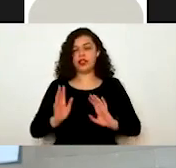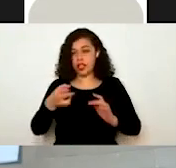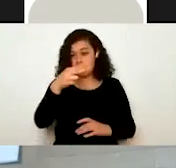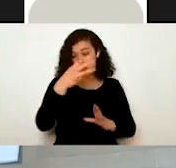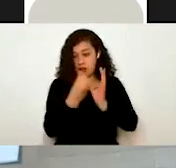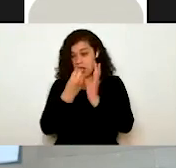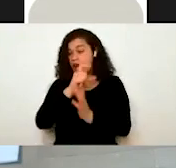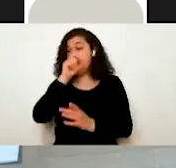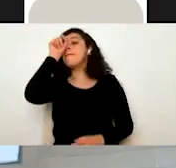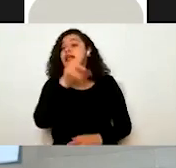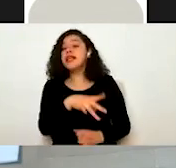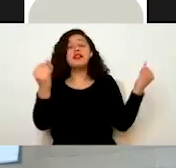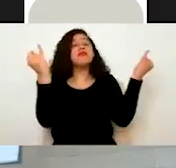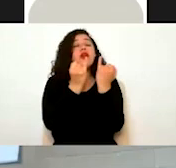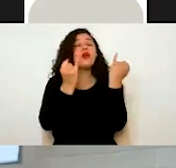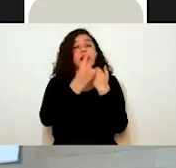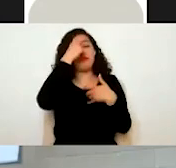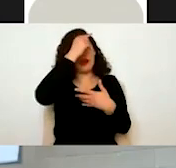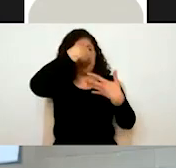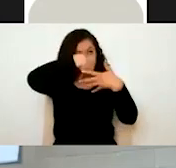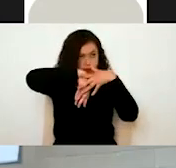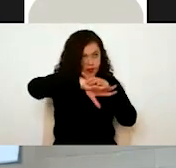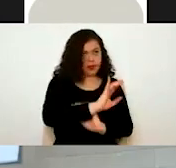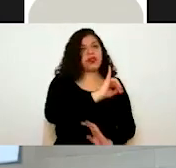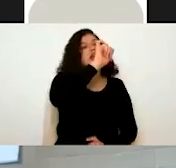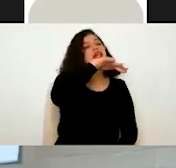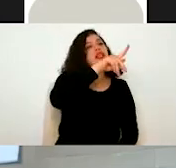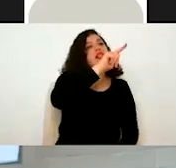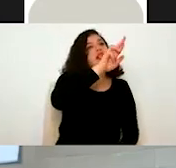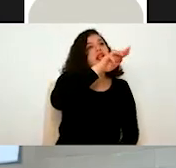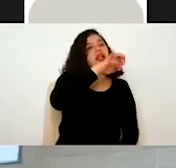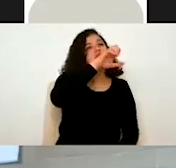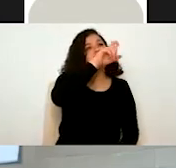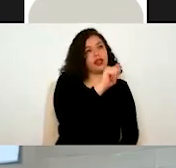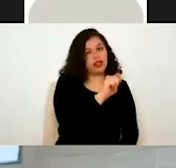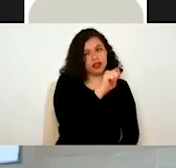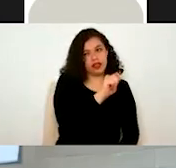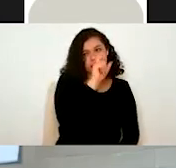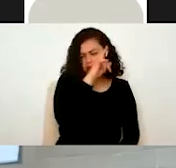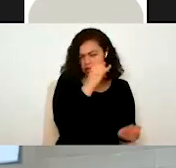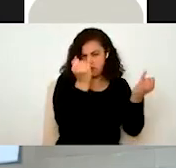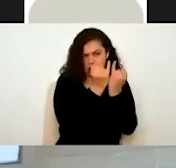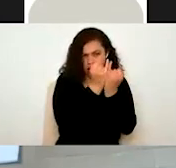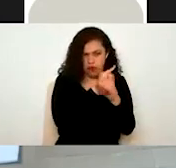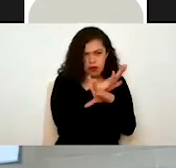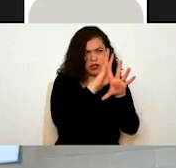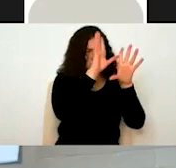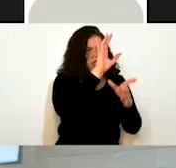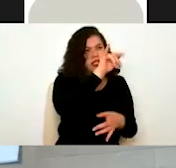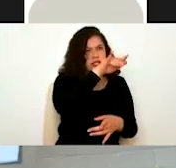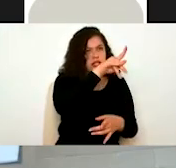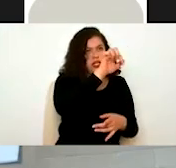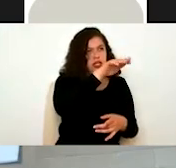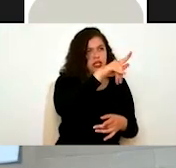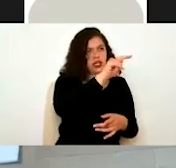mismas que ustedes utilizan para ingresar a la intranet ante CBT. Son las mismas contraseñas. Entonces, bueno, yo aquí voy a poner mi